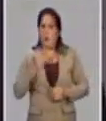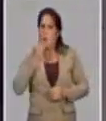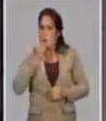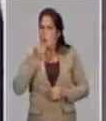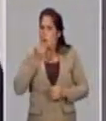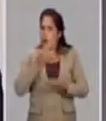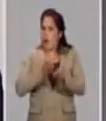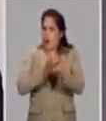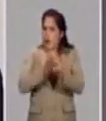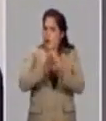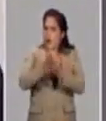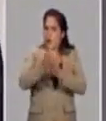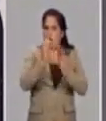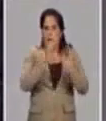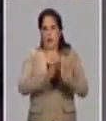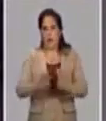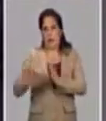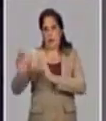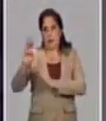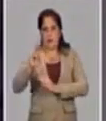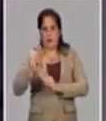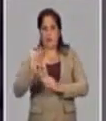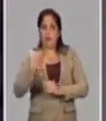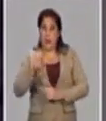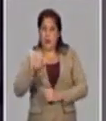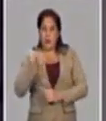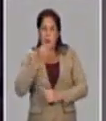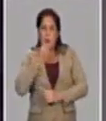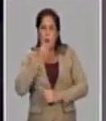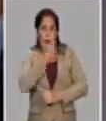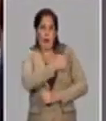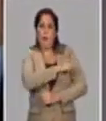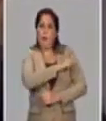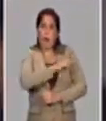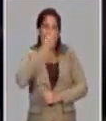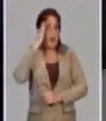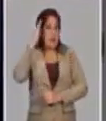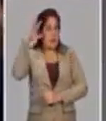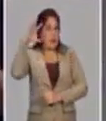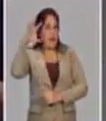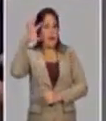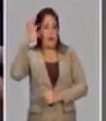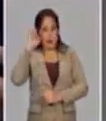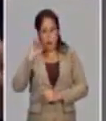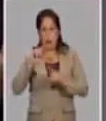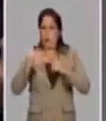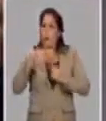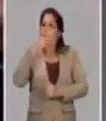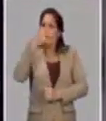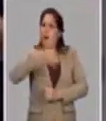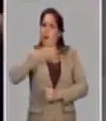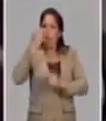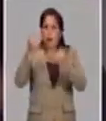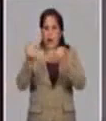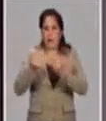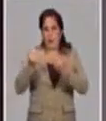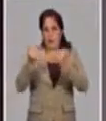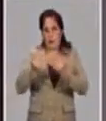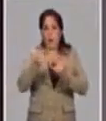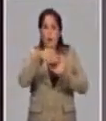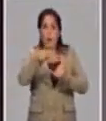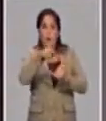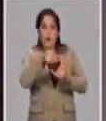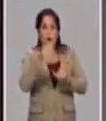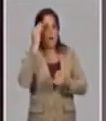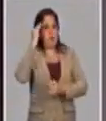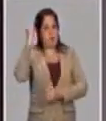qué nos permite entonces avanzar a fase 3. O sea, que esto le permite a la población entender por qué vamos a explicar los datos que